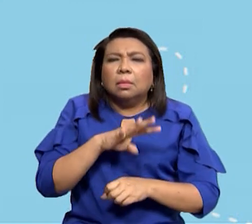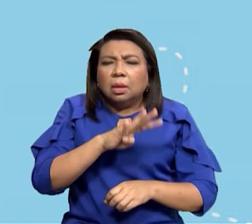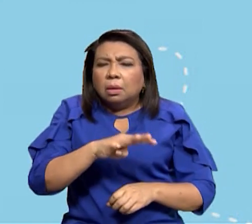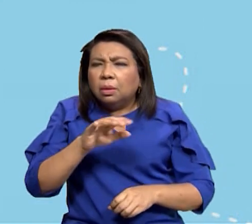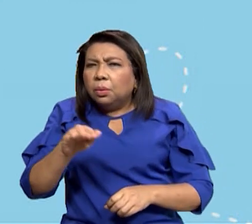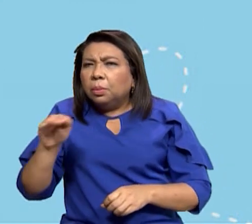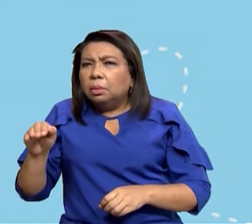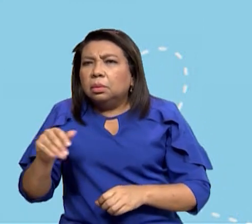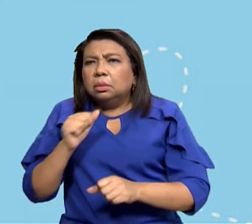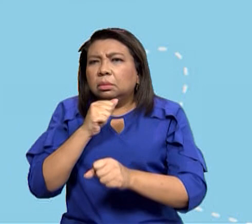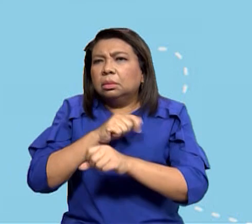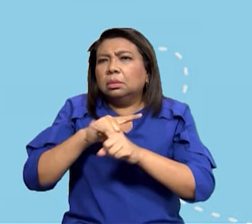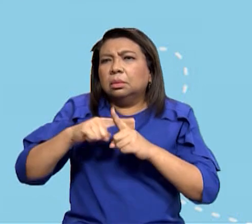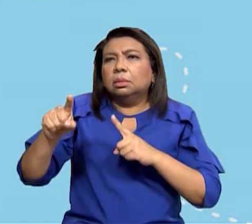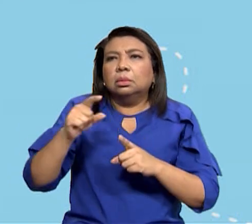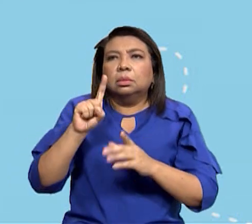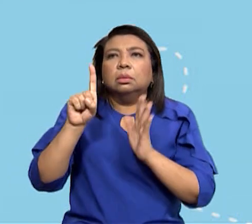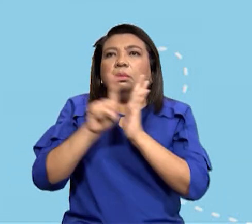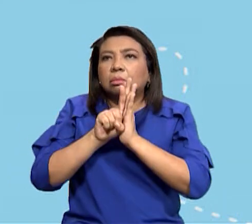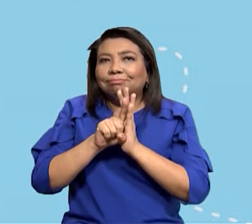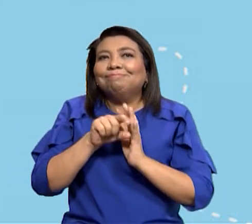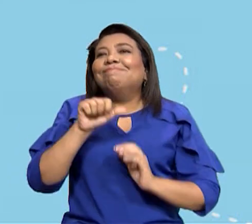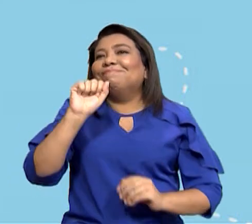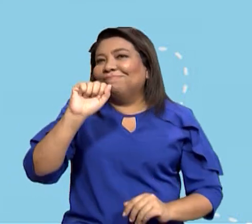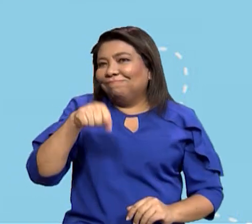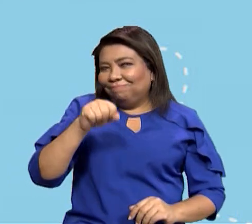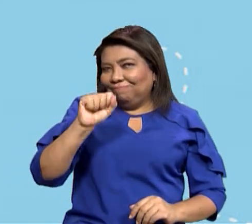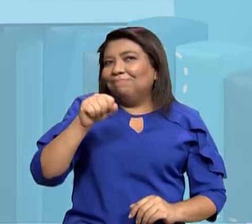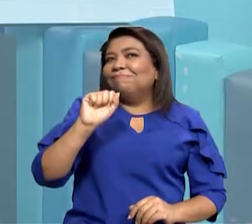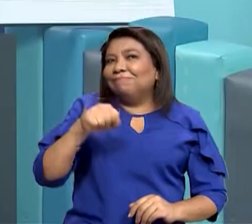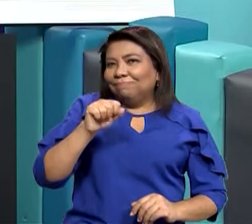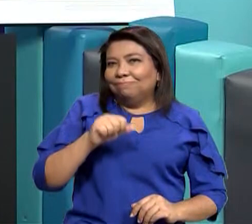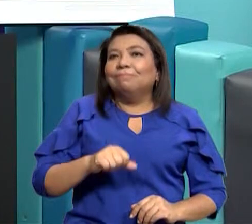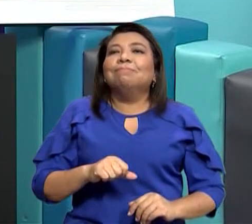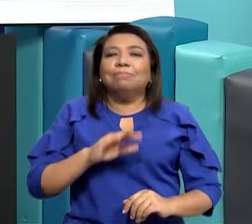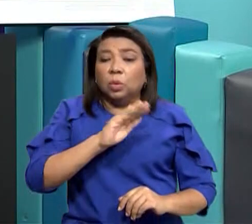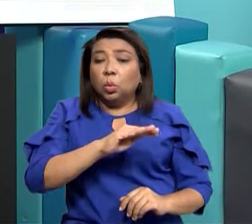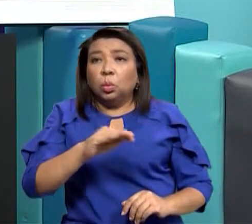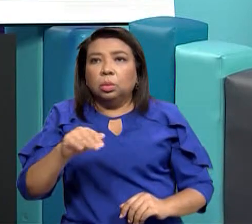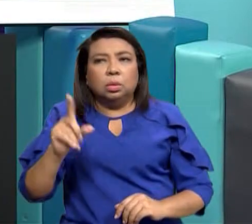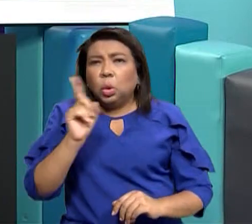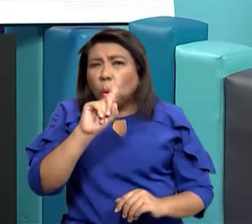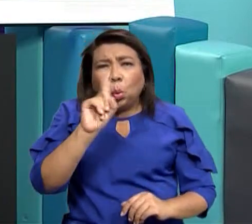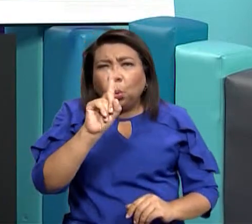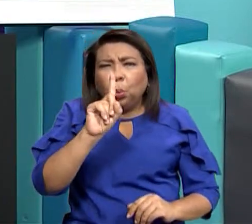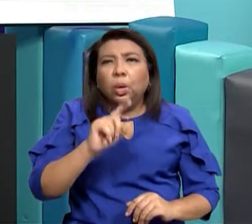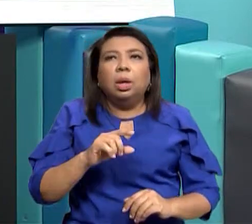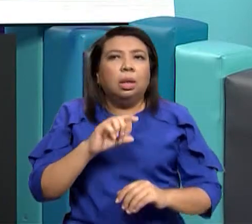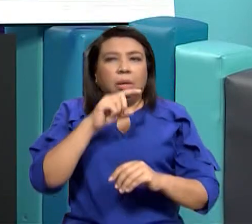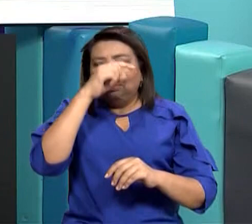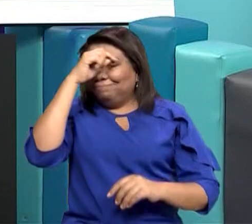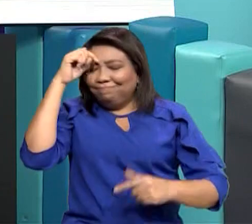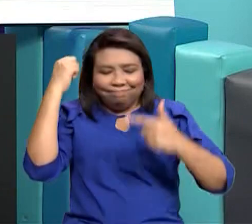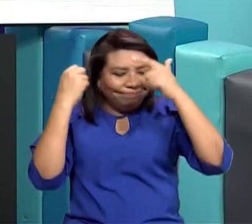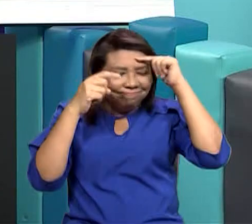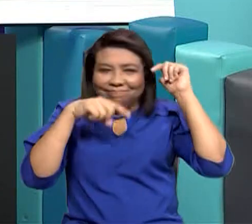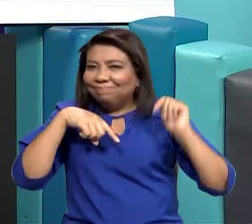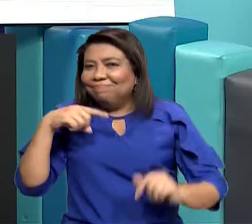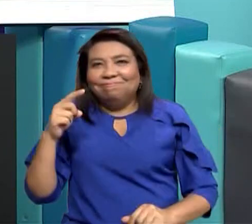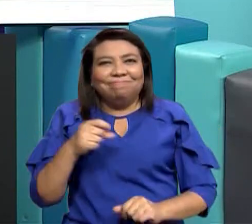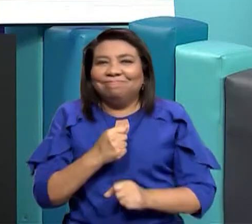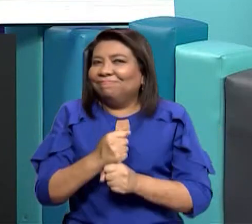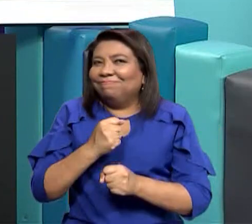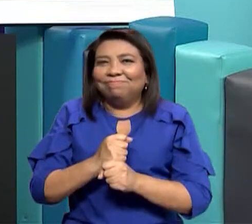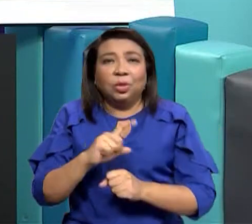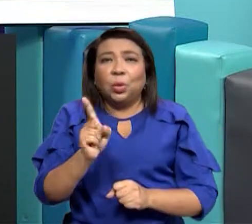viola los derechos sí o no sí viola los derechos porque porque ningún niño debe trabajar un niño en la